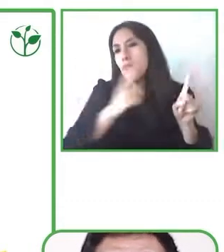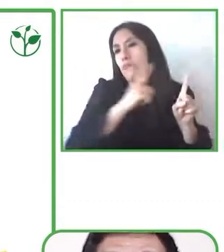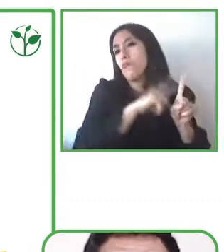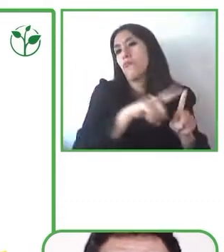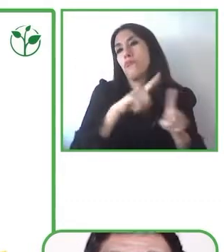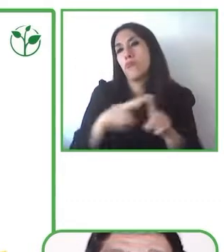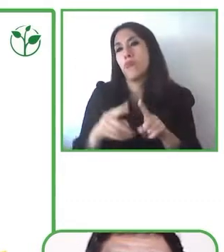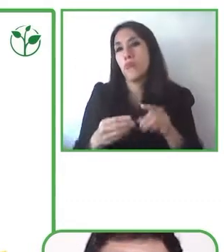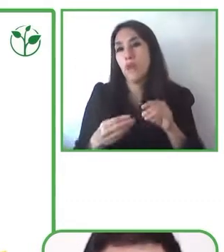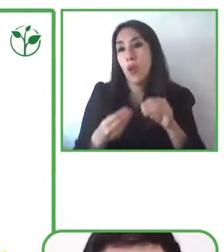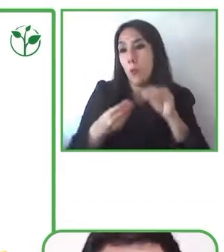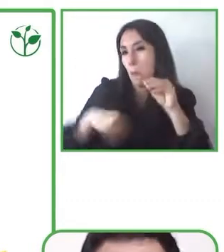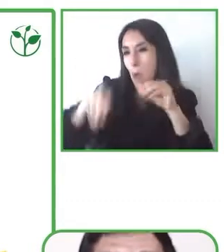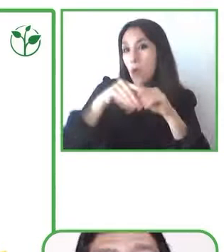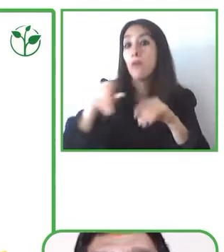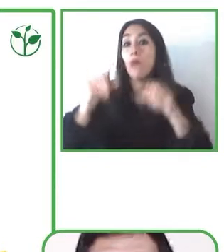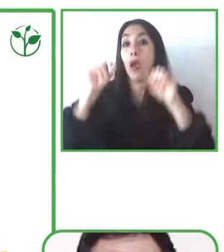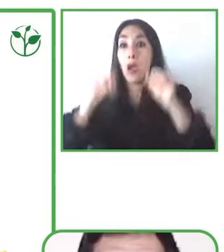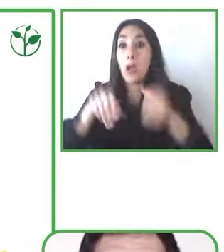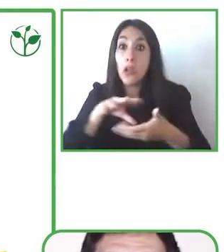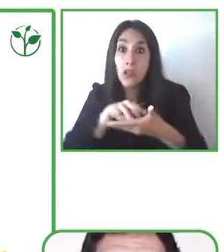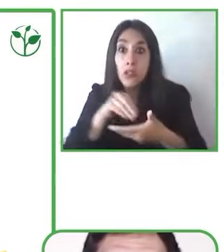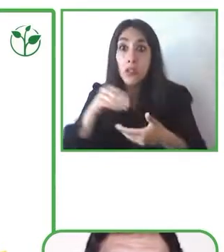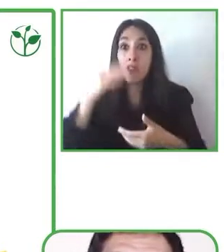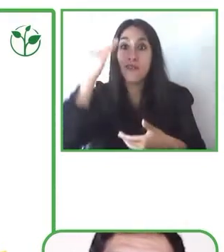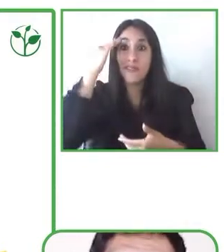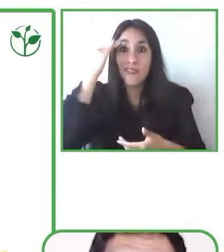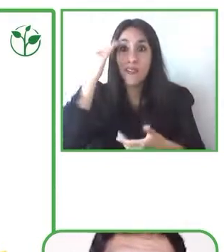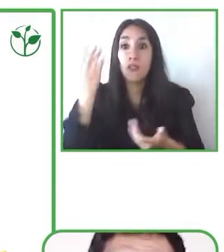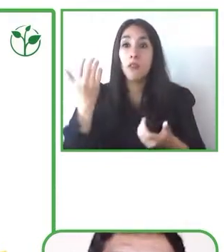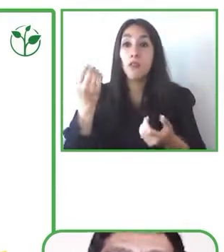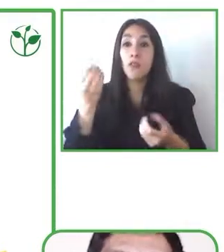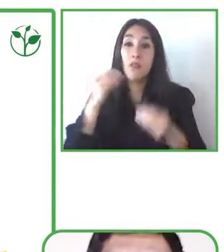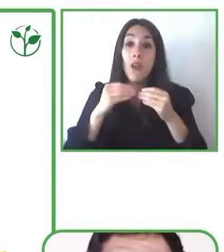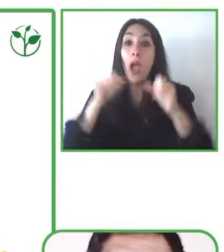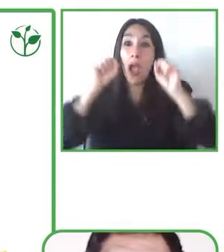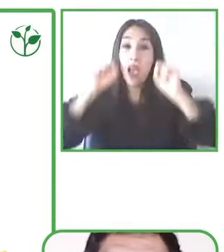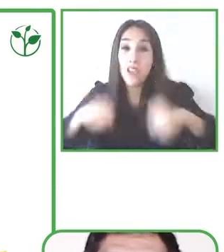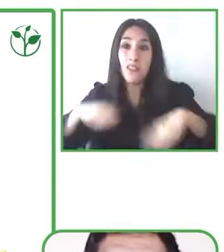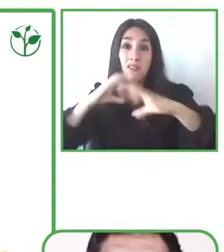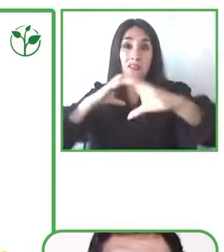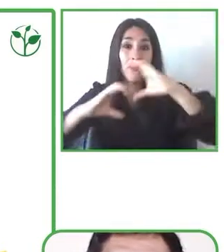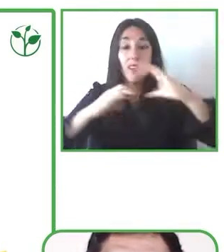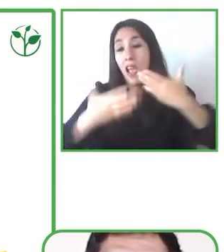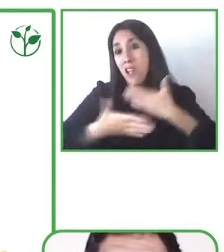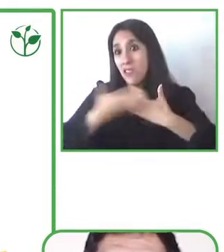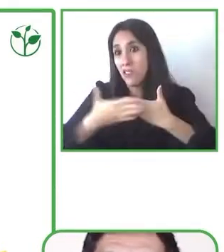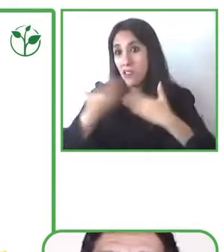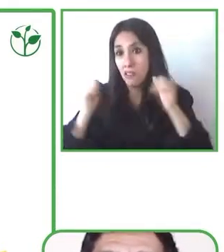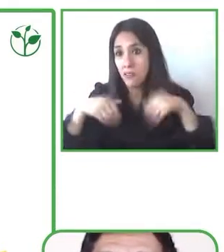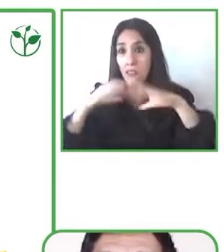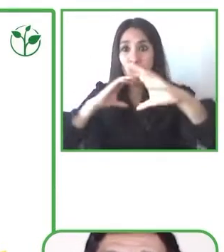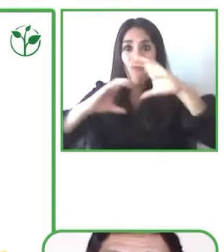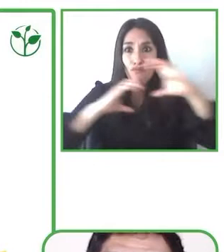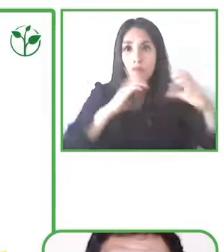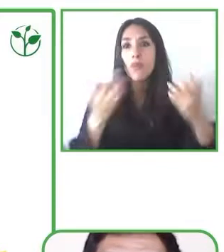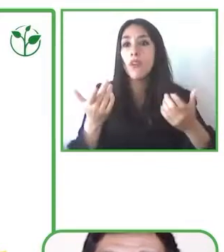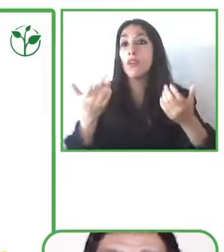habilidades de comunicación más tempranas, pues debieran ser entonces estimuladas a través de un software de este tipo.